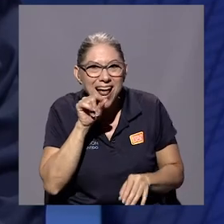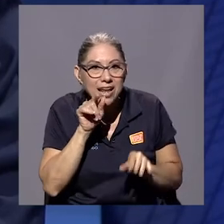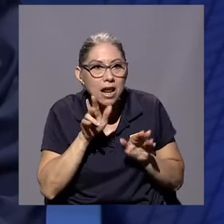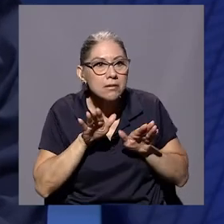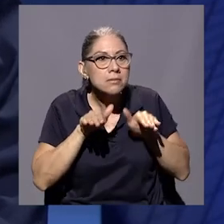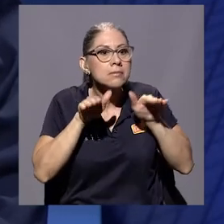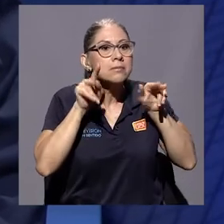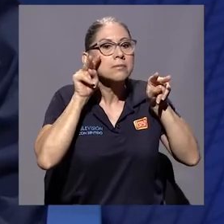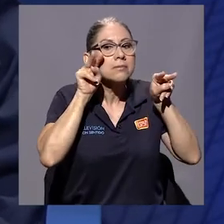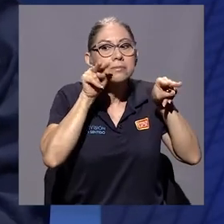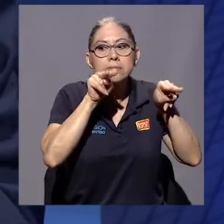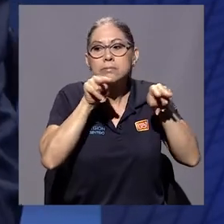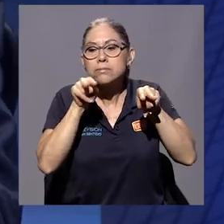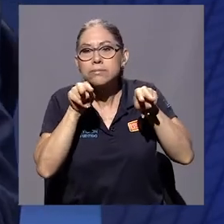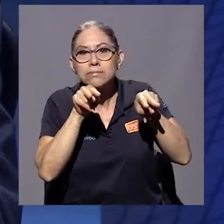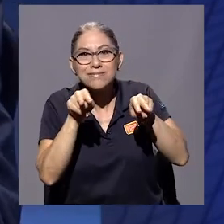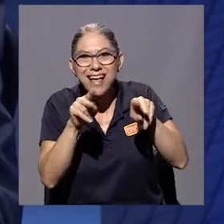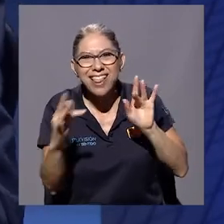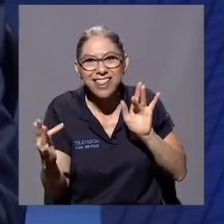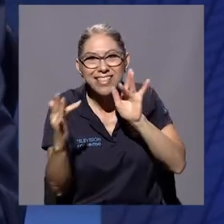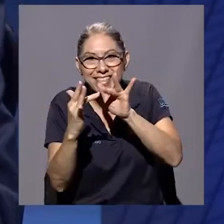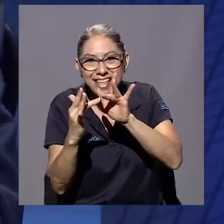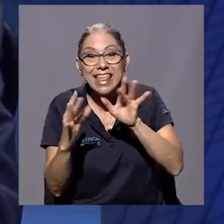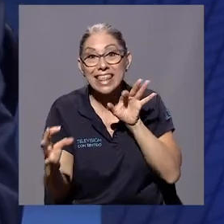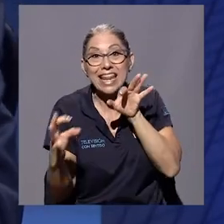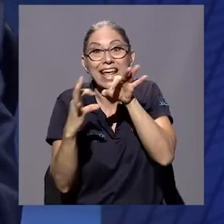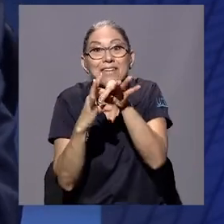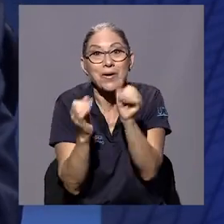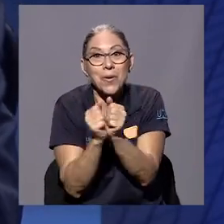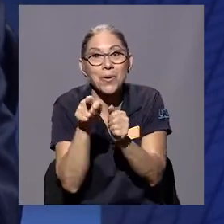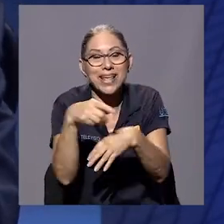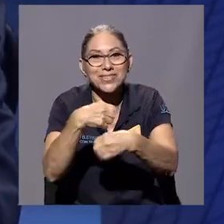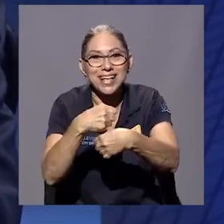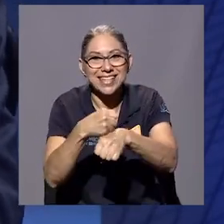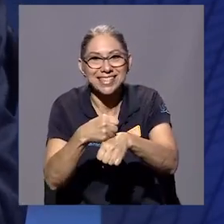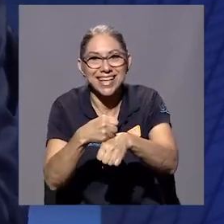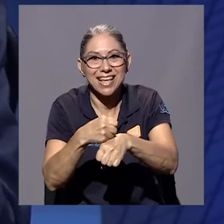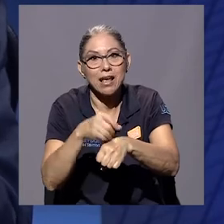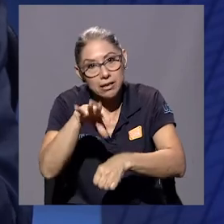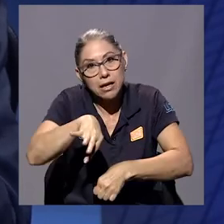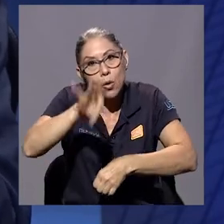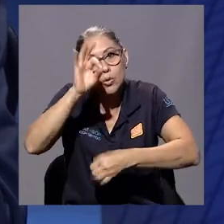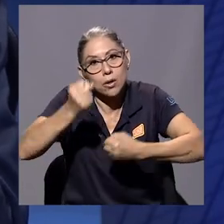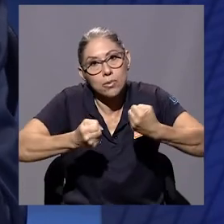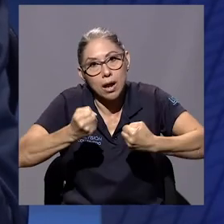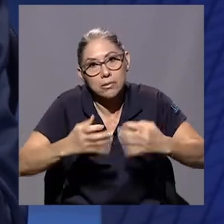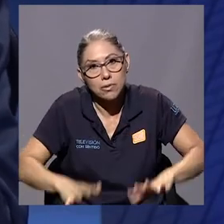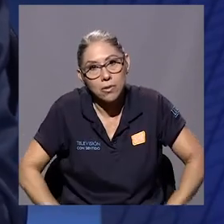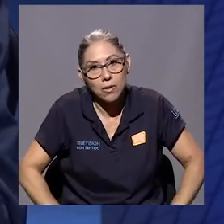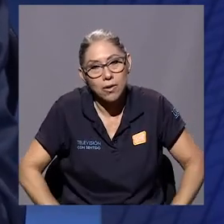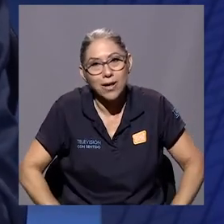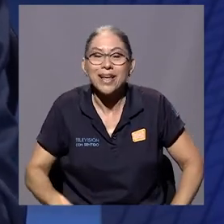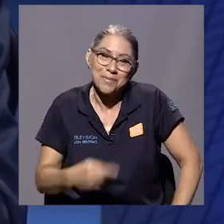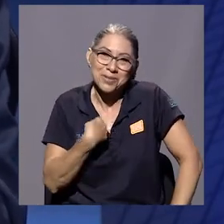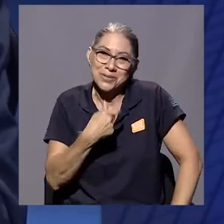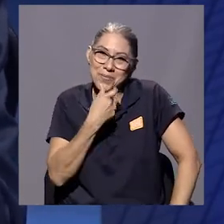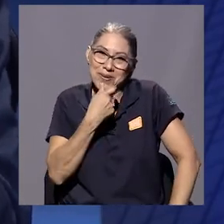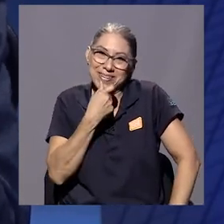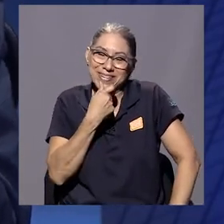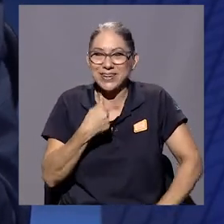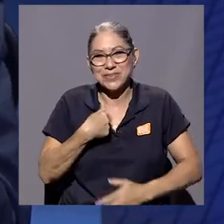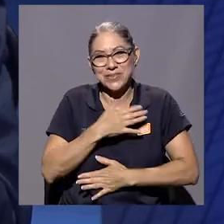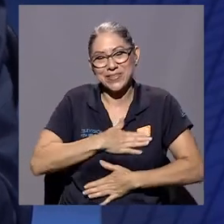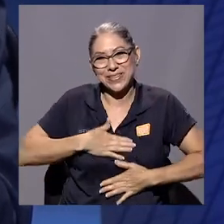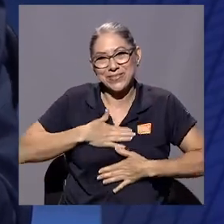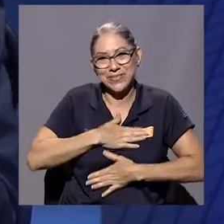Eso me hizo... Le cuento, yo me río cuando estoy escribiendo de las cosas que se ponen,